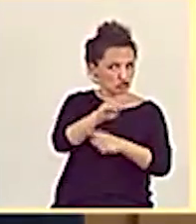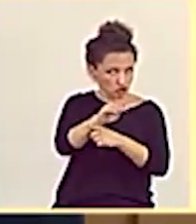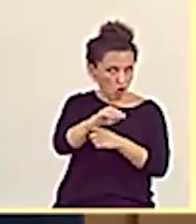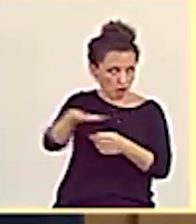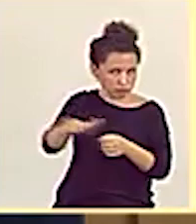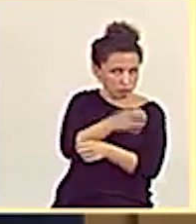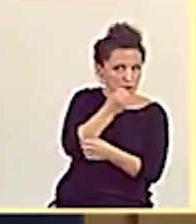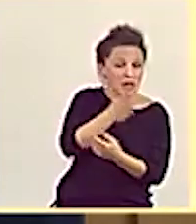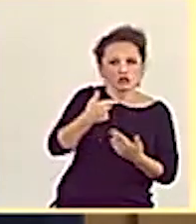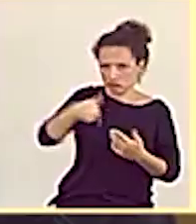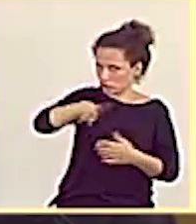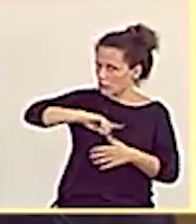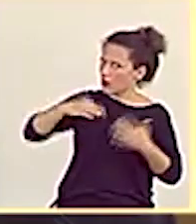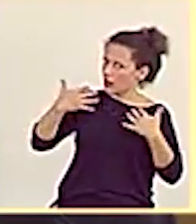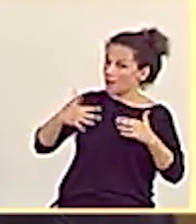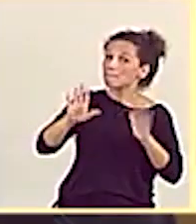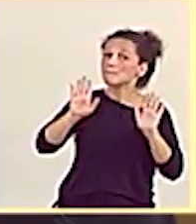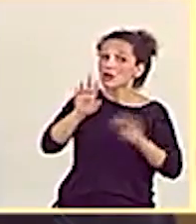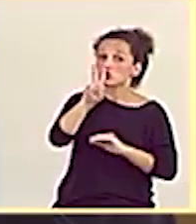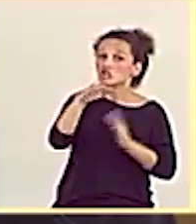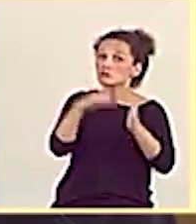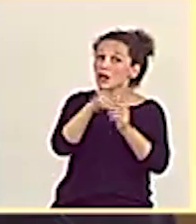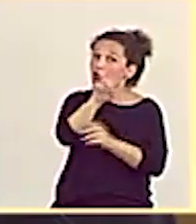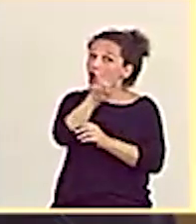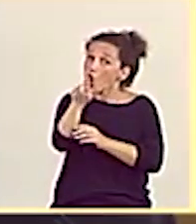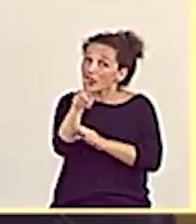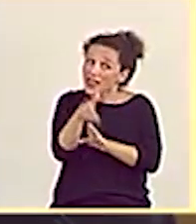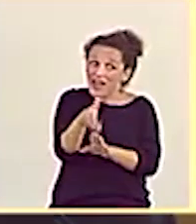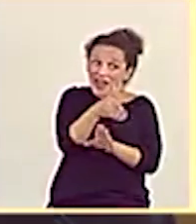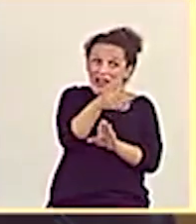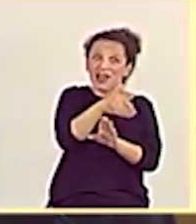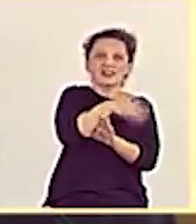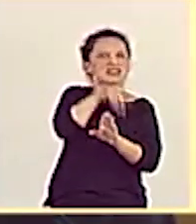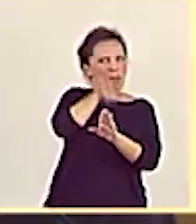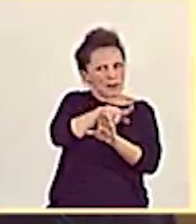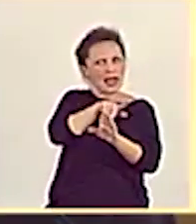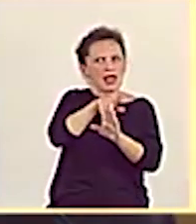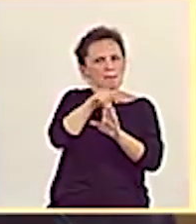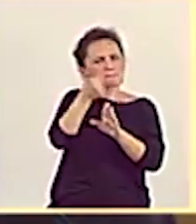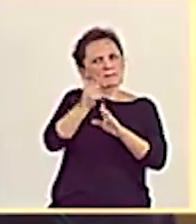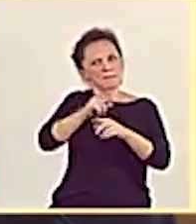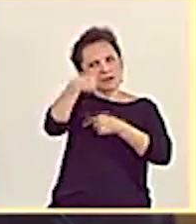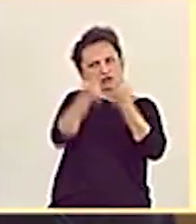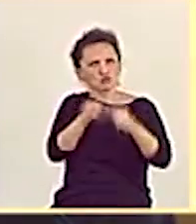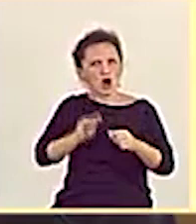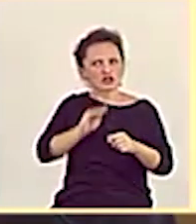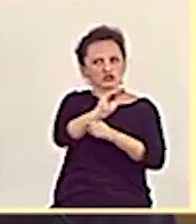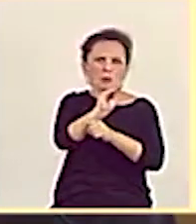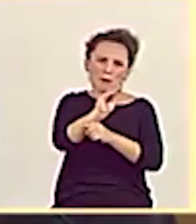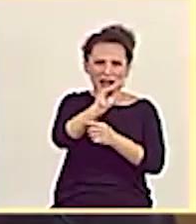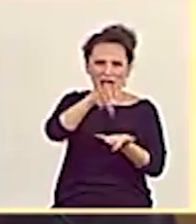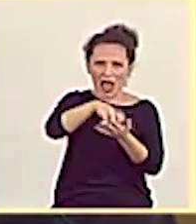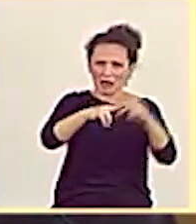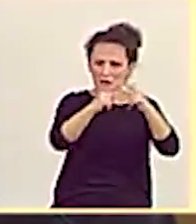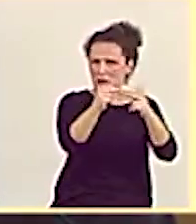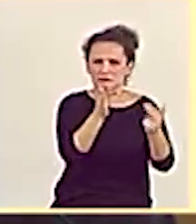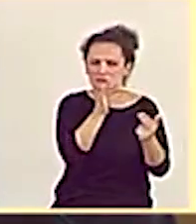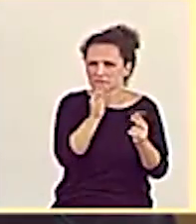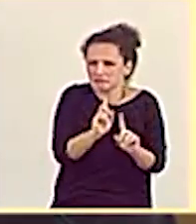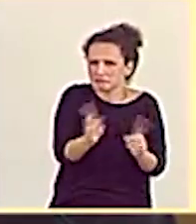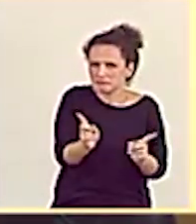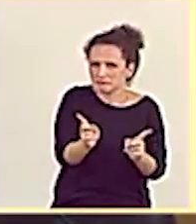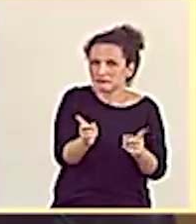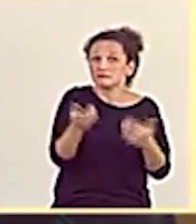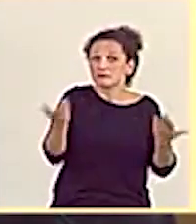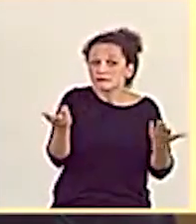embargo, ya en 2011 y en años posteriores ya se incluyeron partidas presupuestarias para hacer frente a esta obra y no se ha producido. Y así,